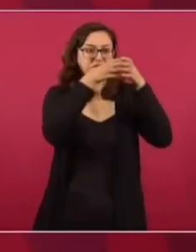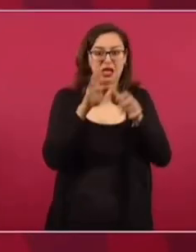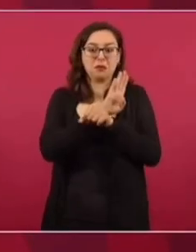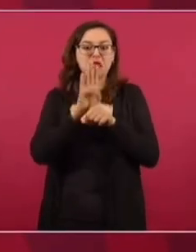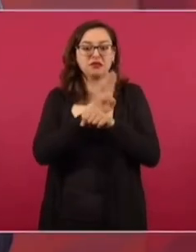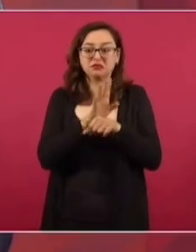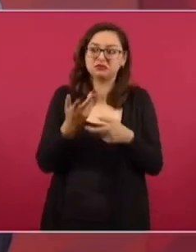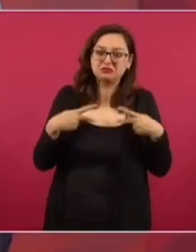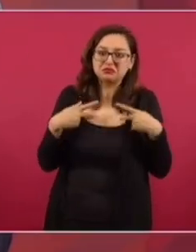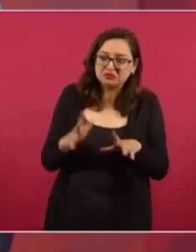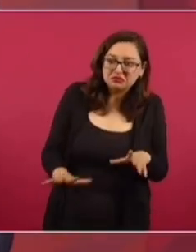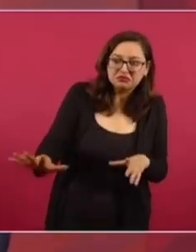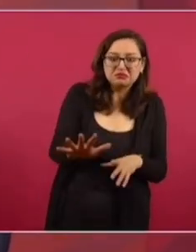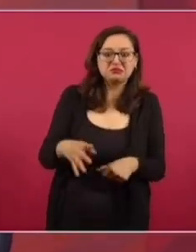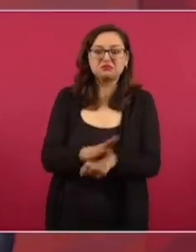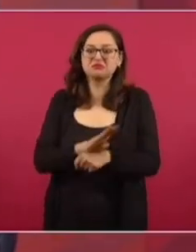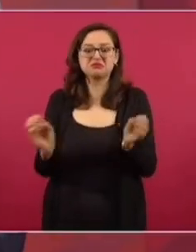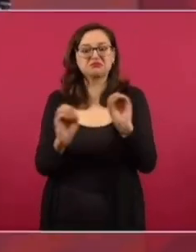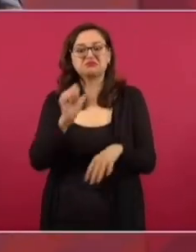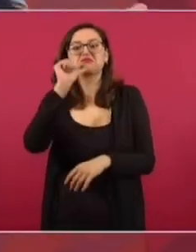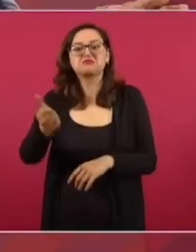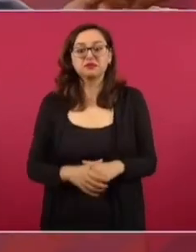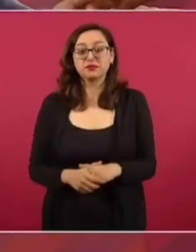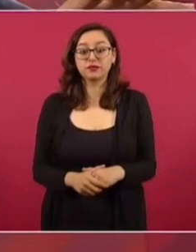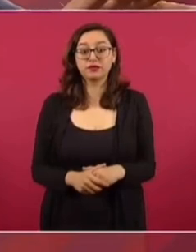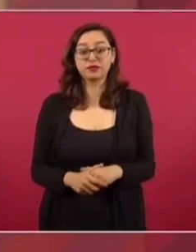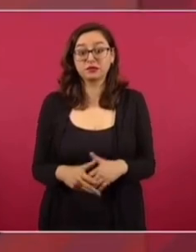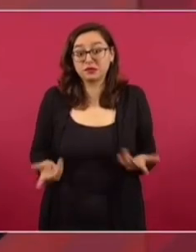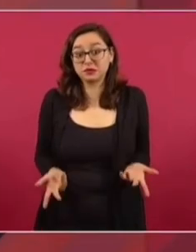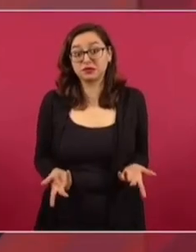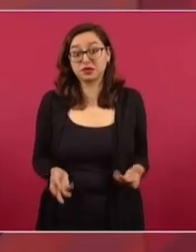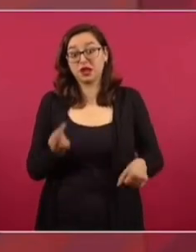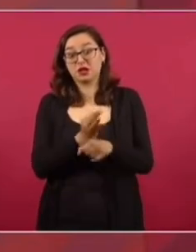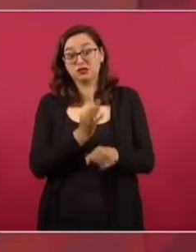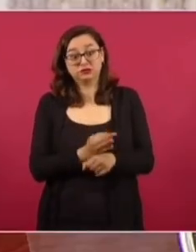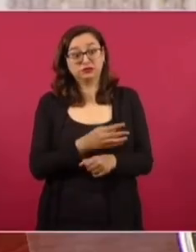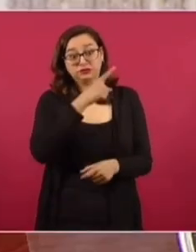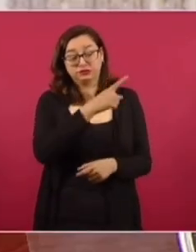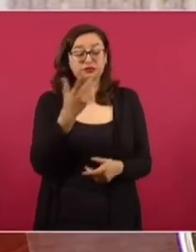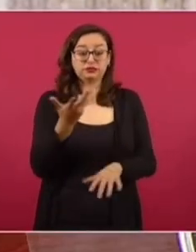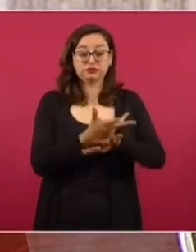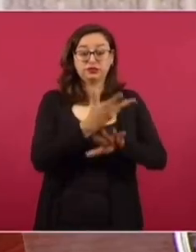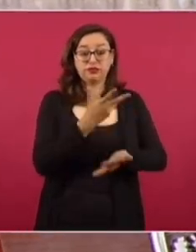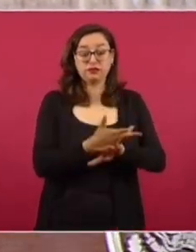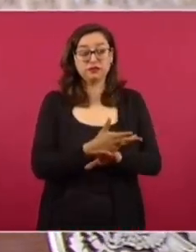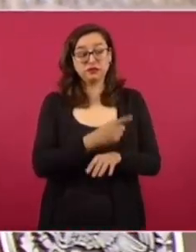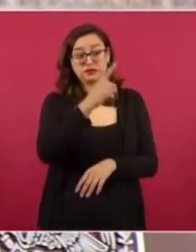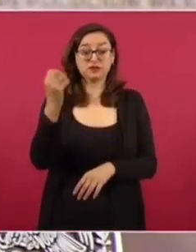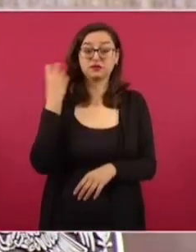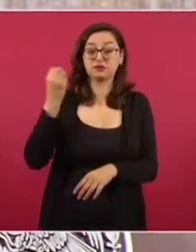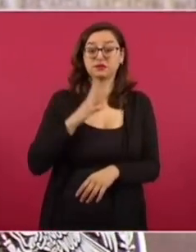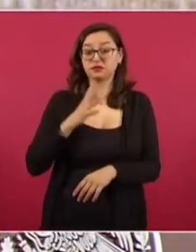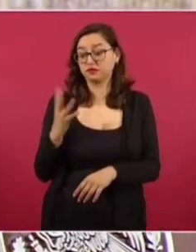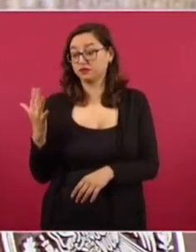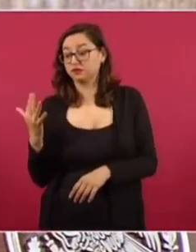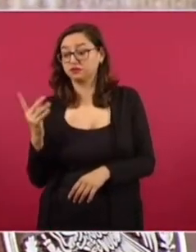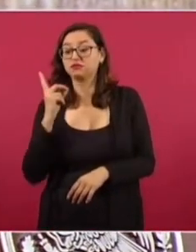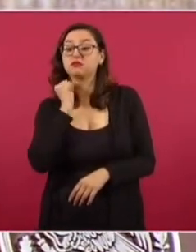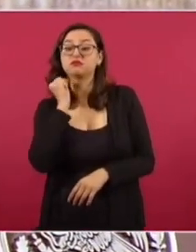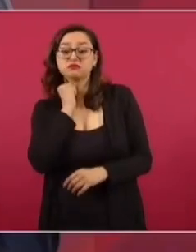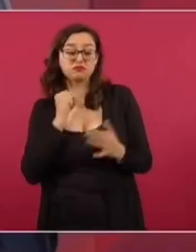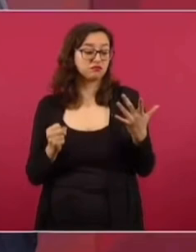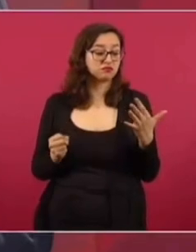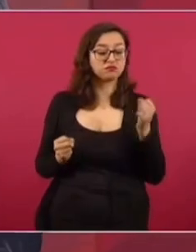ahora en la cumbre, ayer lo decía yo, hay 50 senadores del Partido Demócrata, 50 senadores del Partido Republicano. Y hay uno,